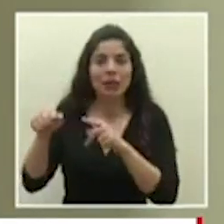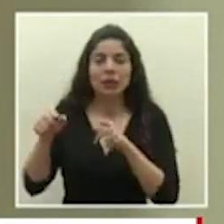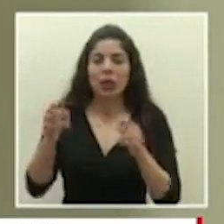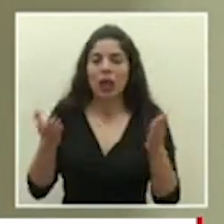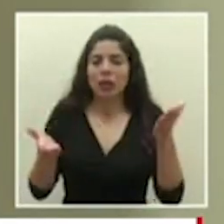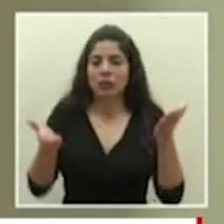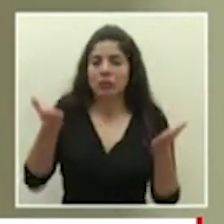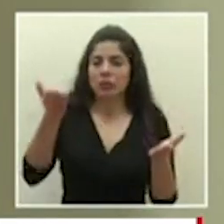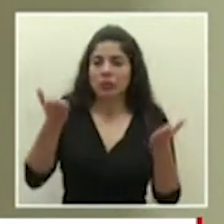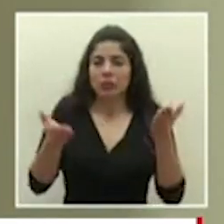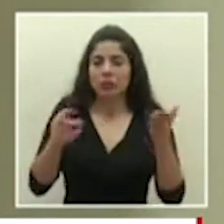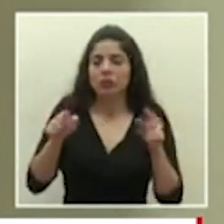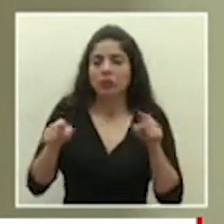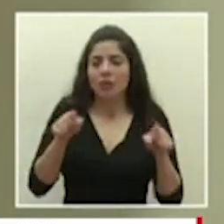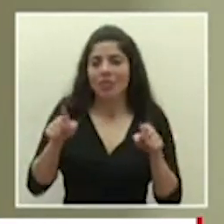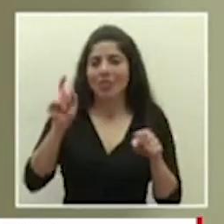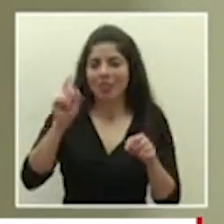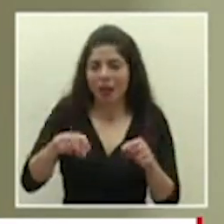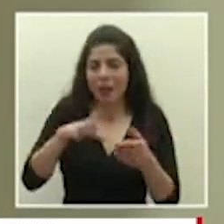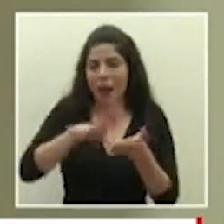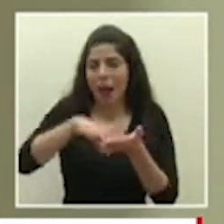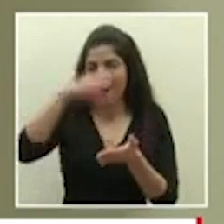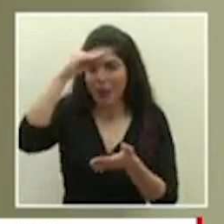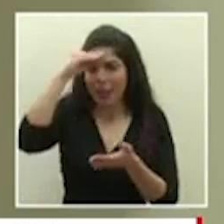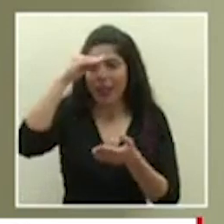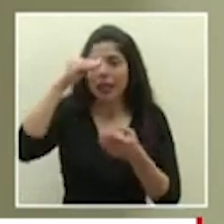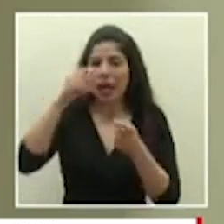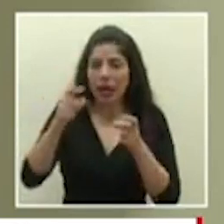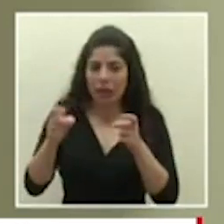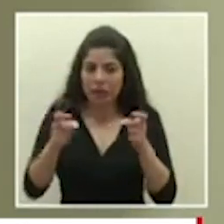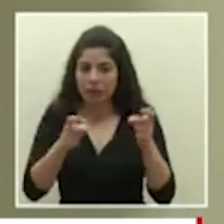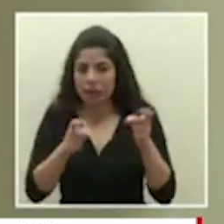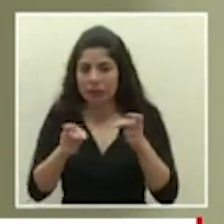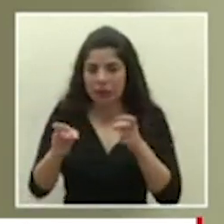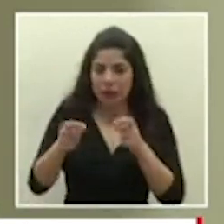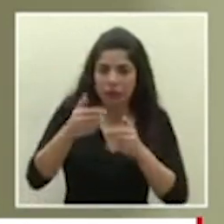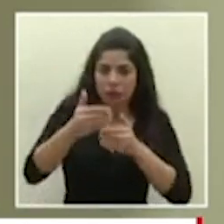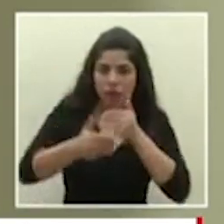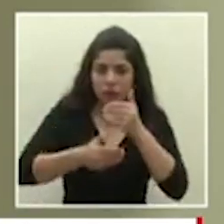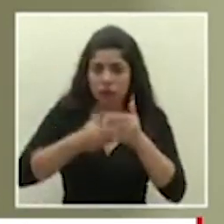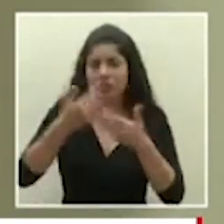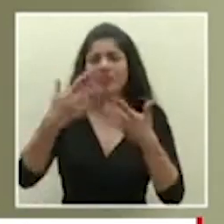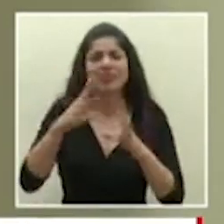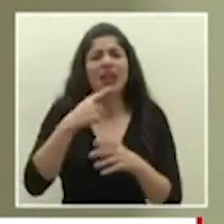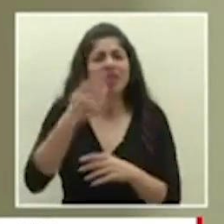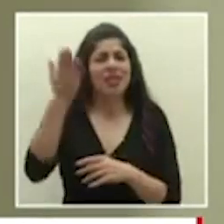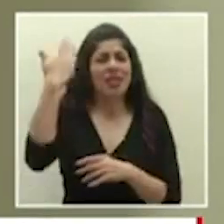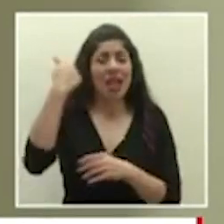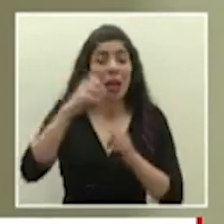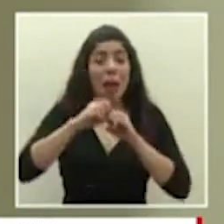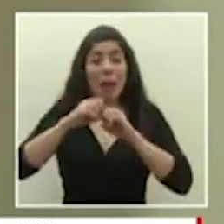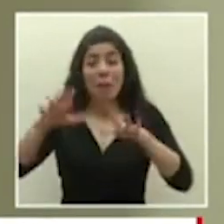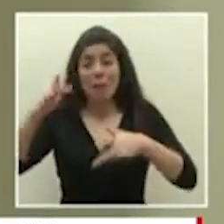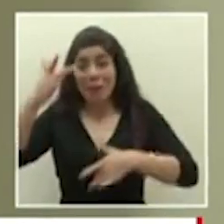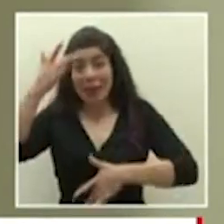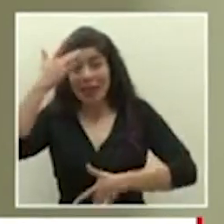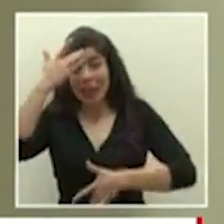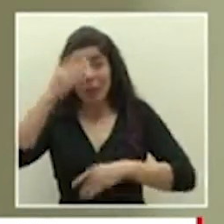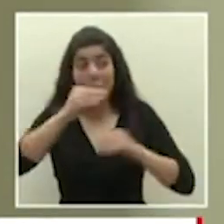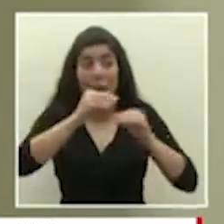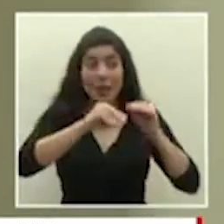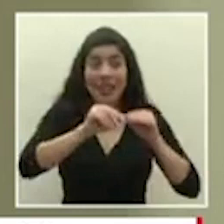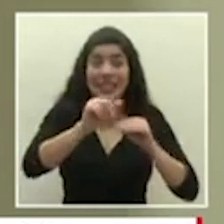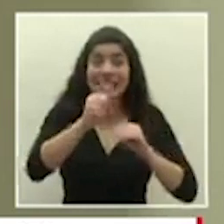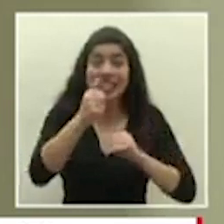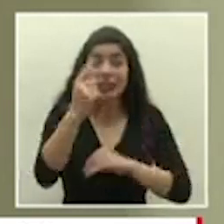eso es algo que tenemos que aprender justamente movernos en esa línea y ya lo he insistido o sea tener en medio de una pandemia menos de 10 casos por